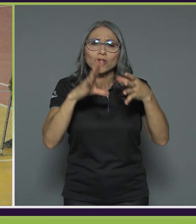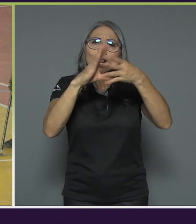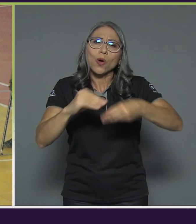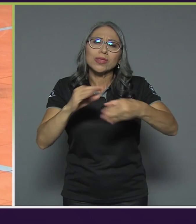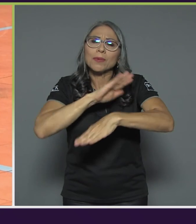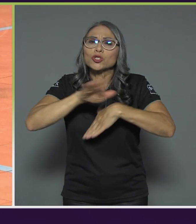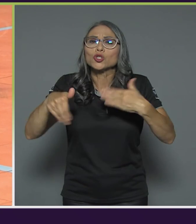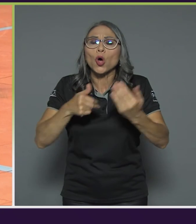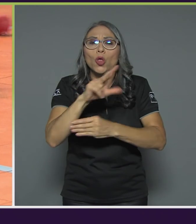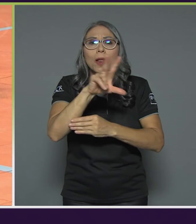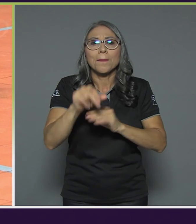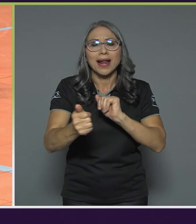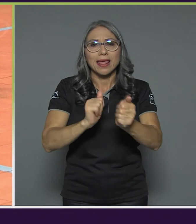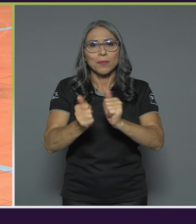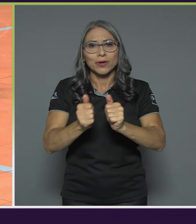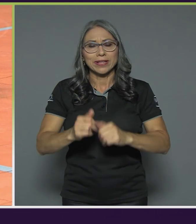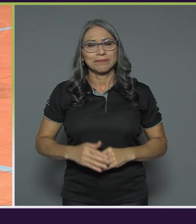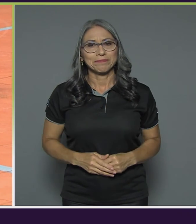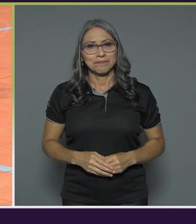sobre el paradeporte.